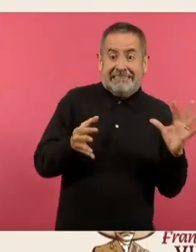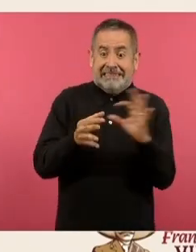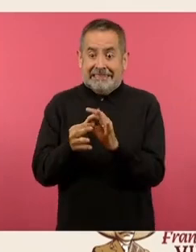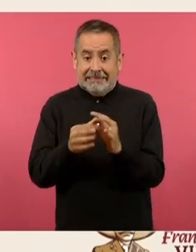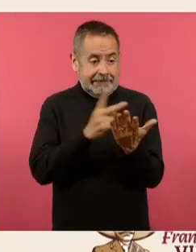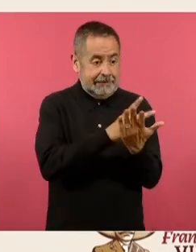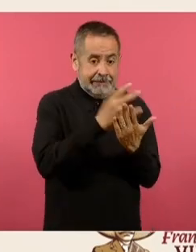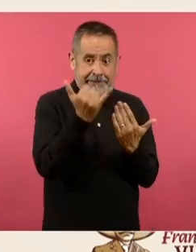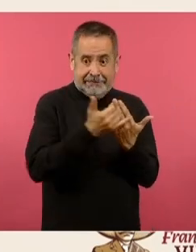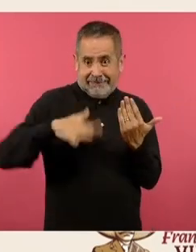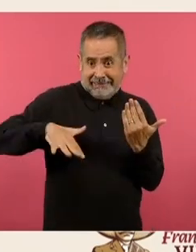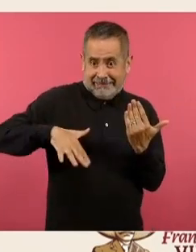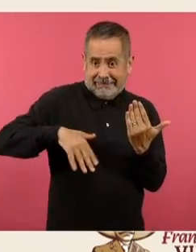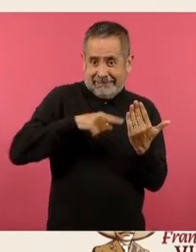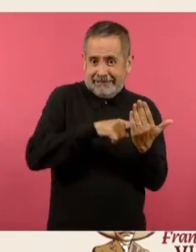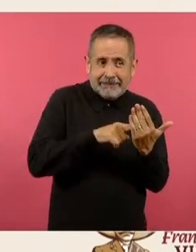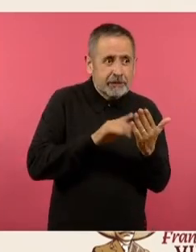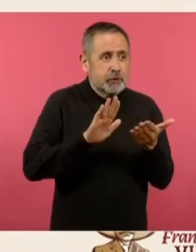el proyecto anterior.